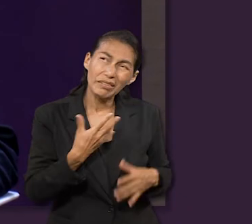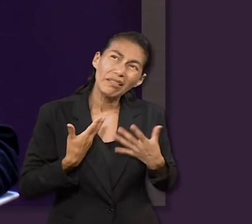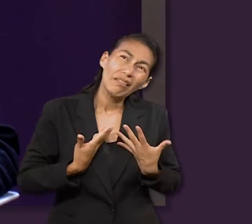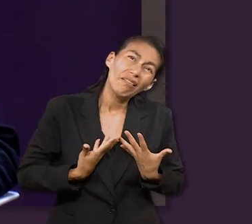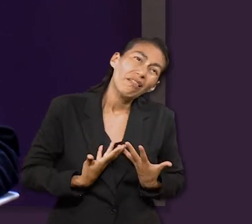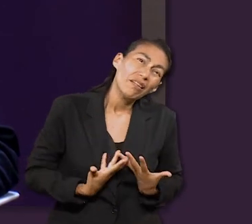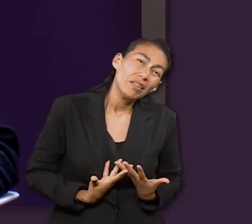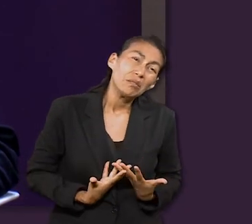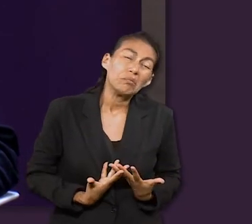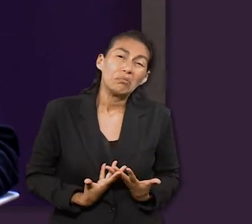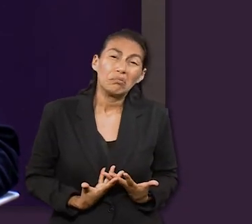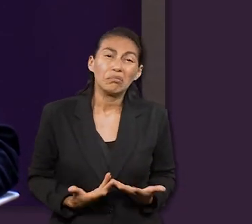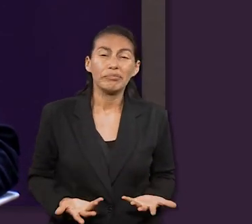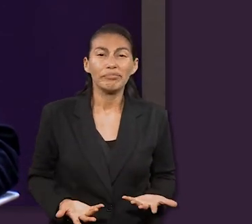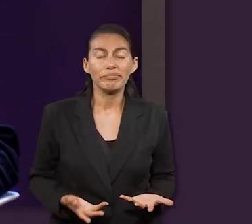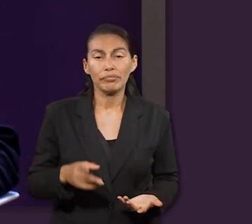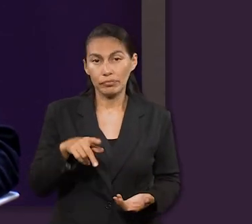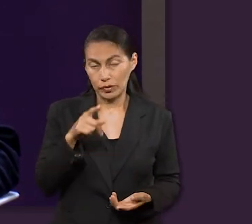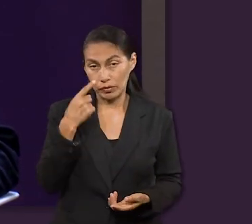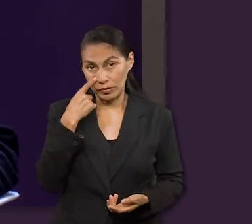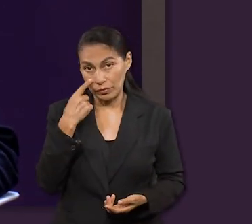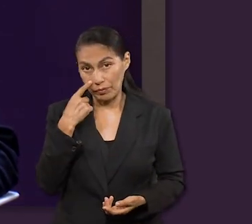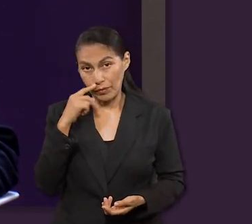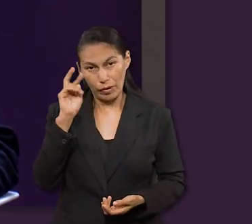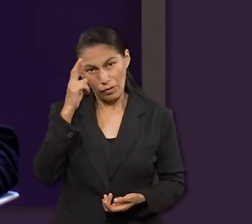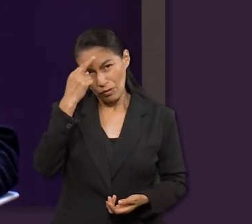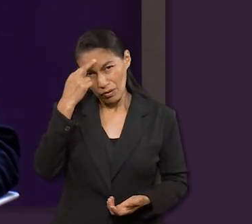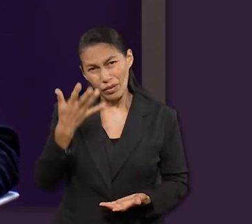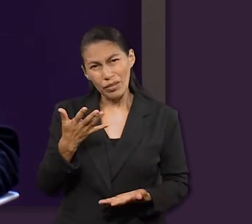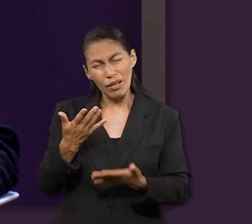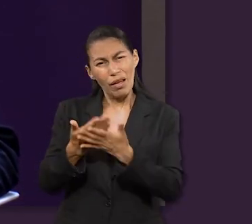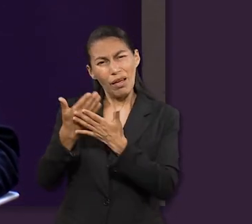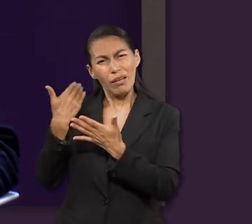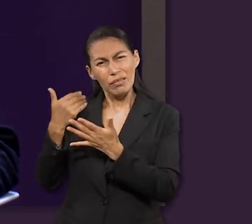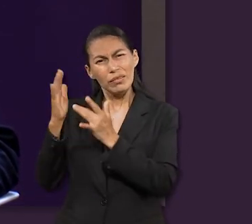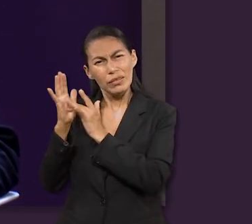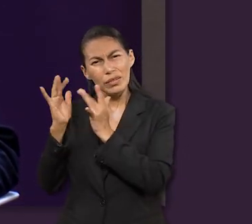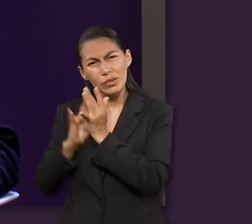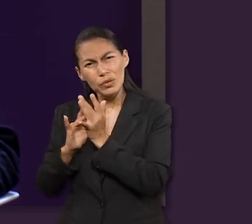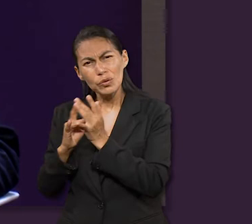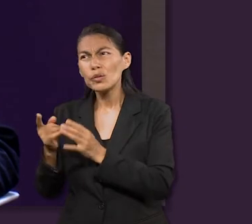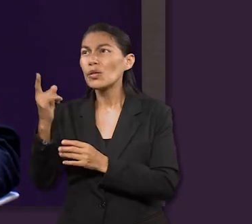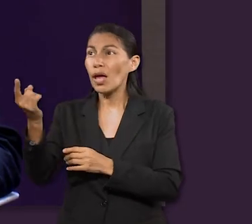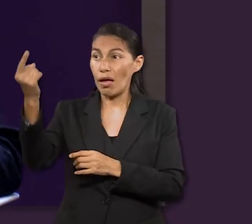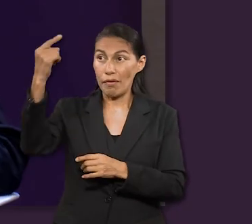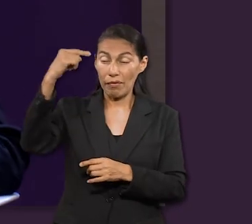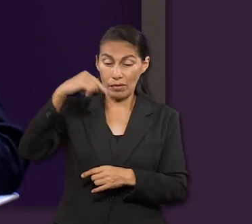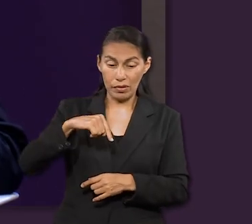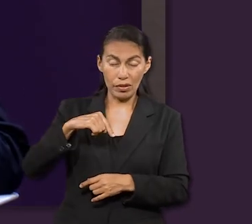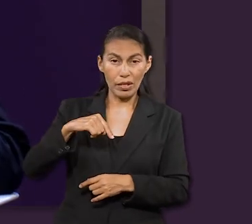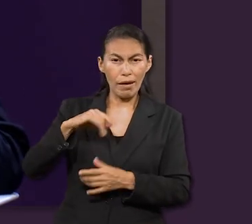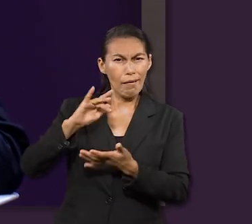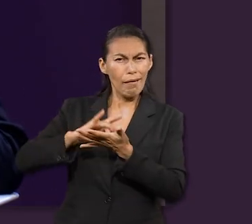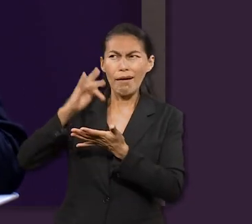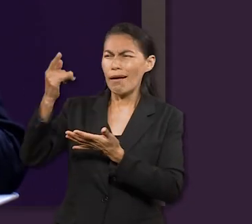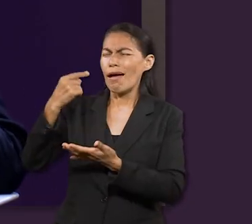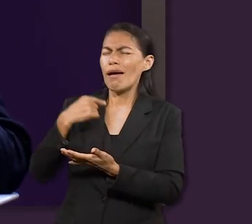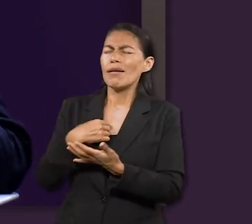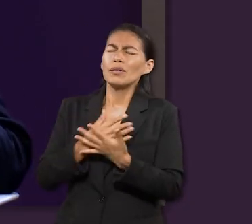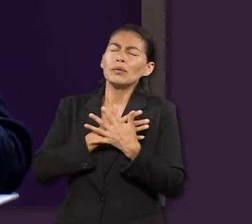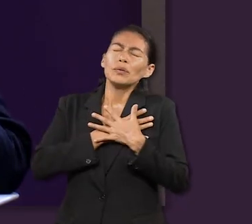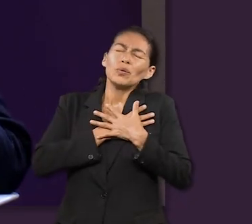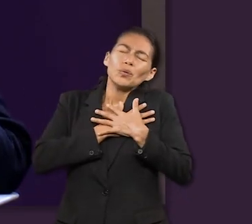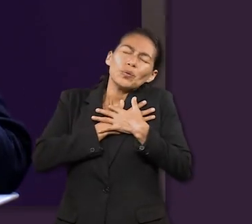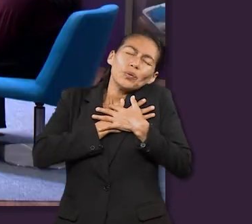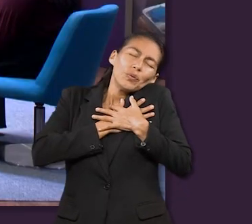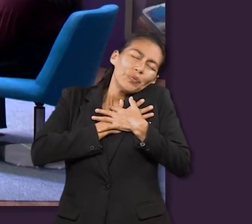¿no? Pero, pues, debemos recordar, ¿no? Que finalmente Jesús vino por amor a mí. En ese sentido,